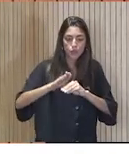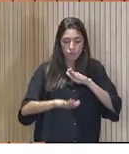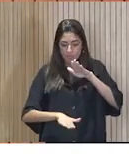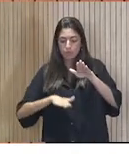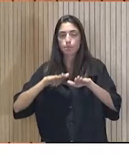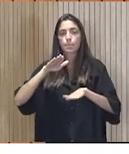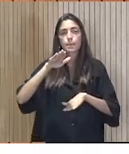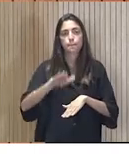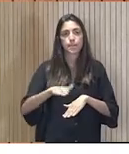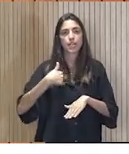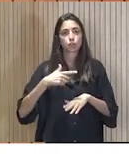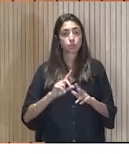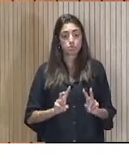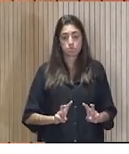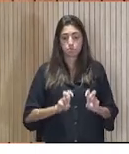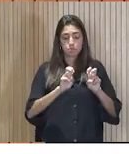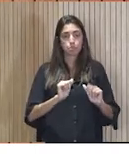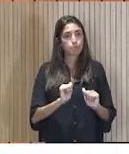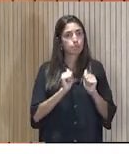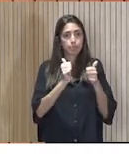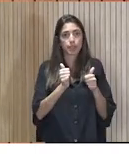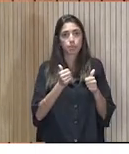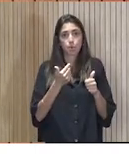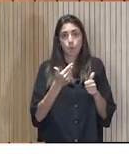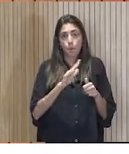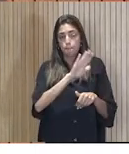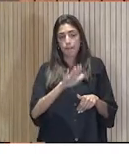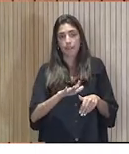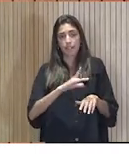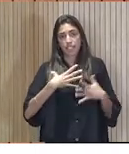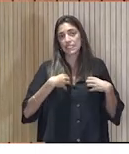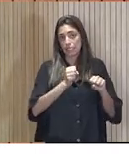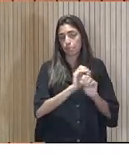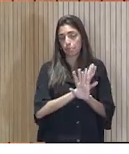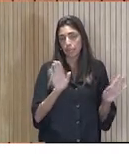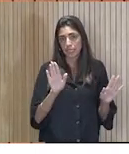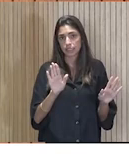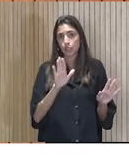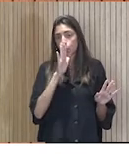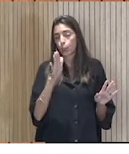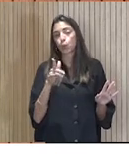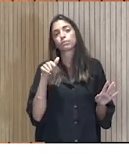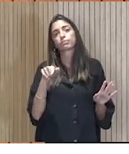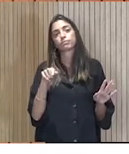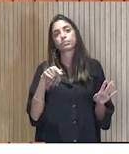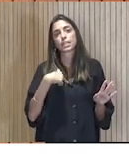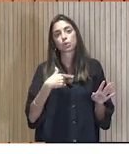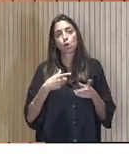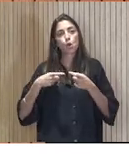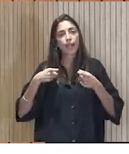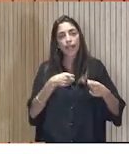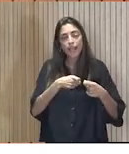de un inicio que era prácticamente sanitario, Cruz Roja nace en un entorno de una guerra, de un